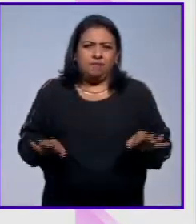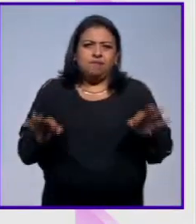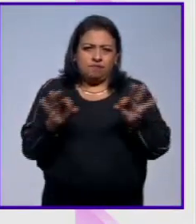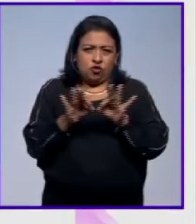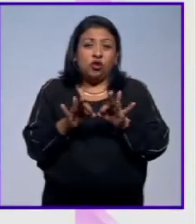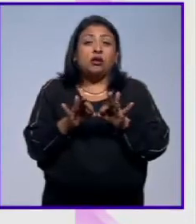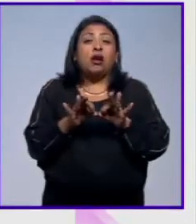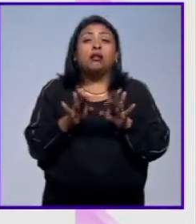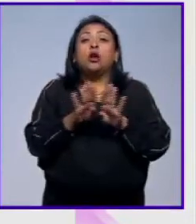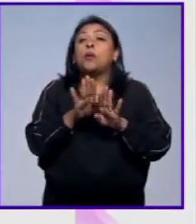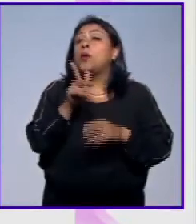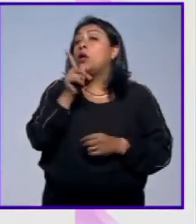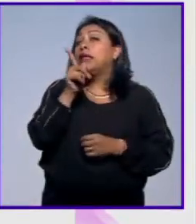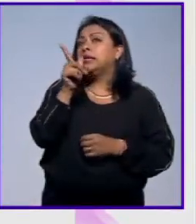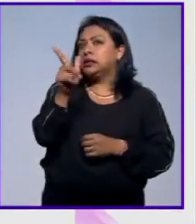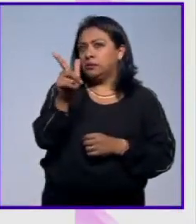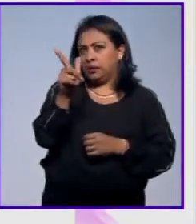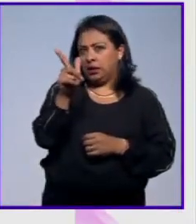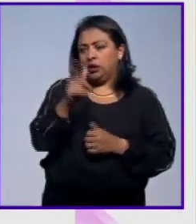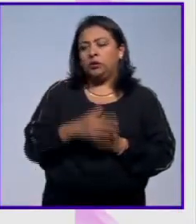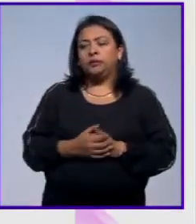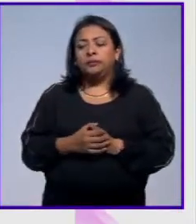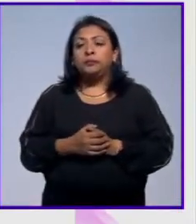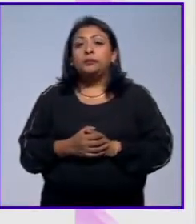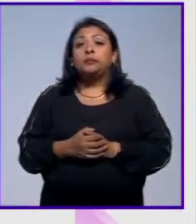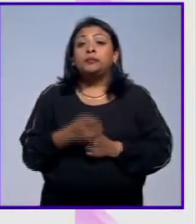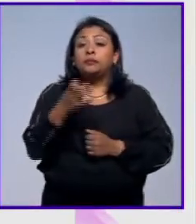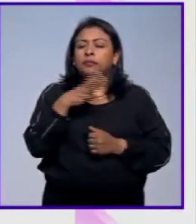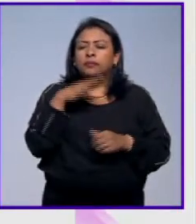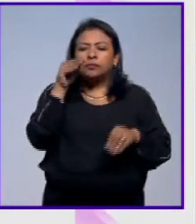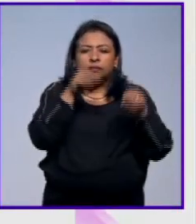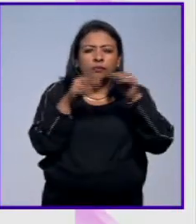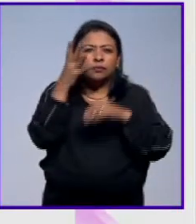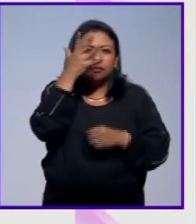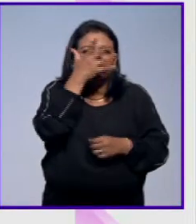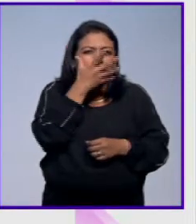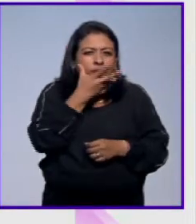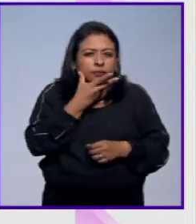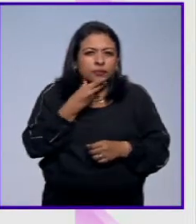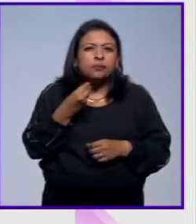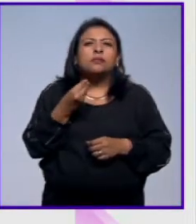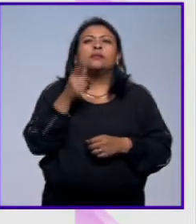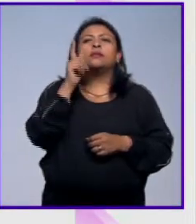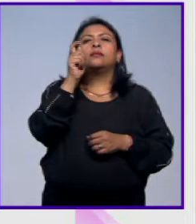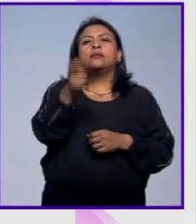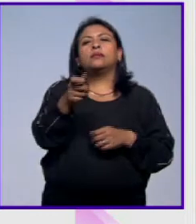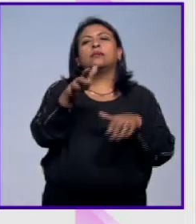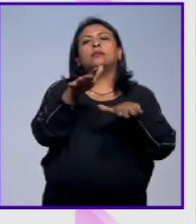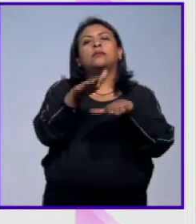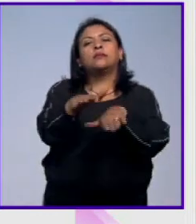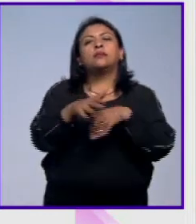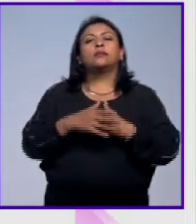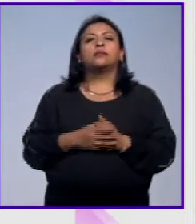espiritual es una estética que trata de